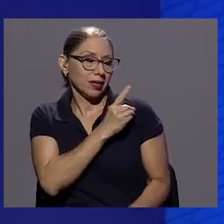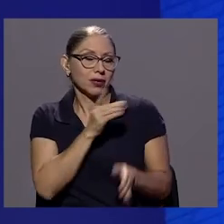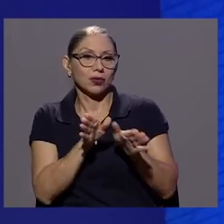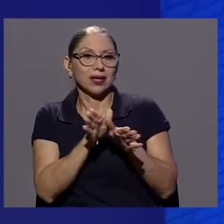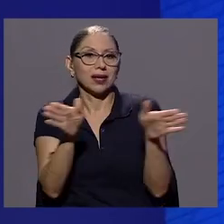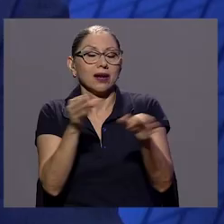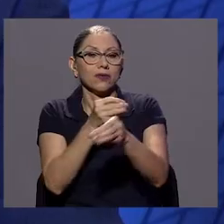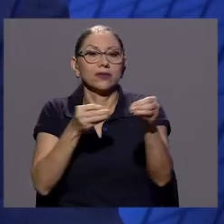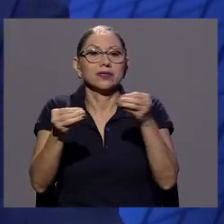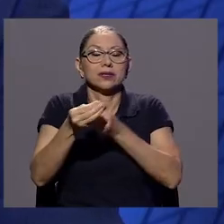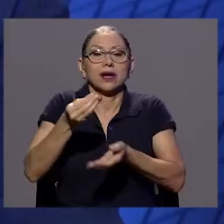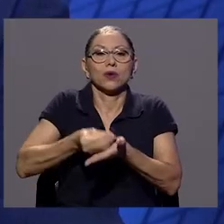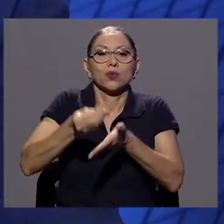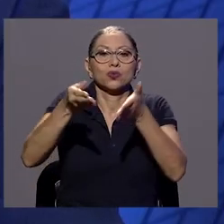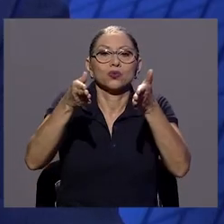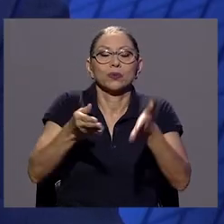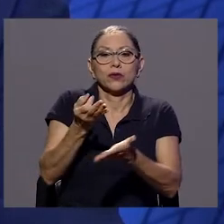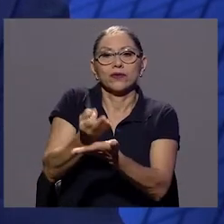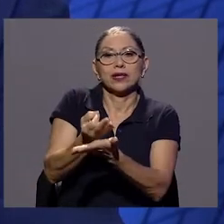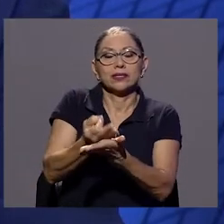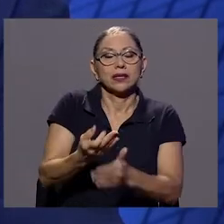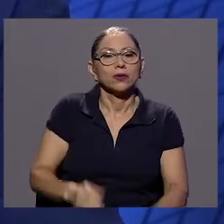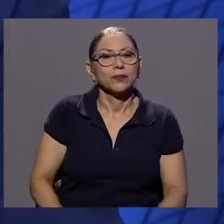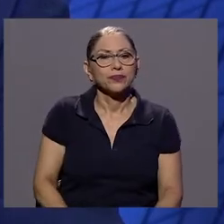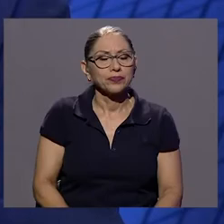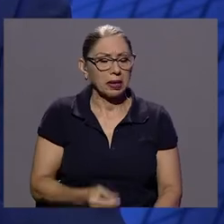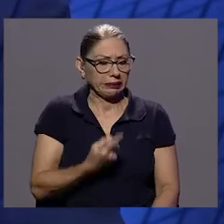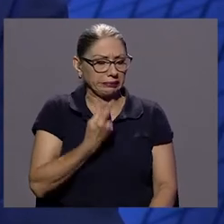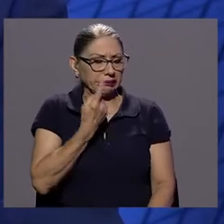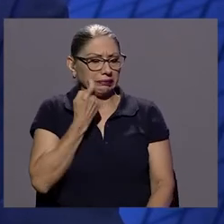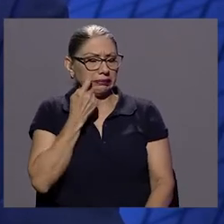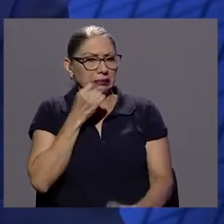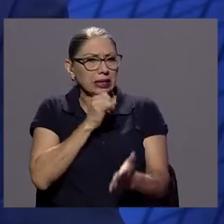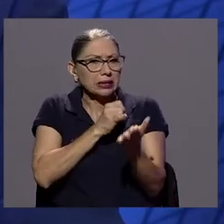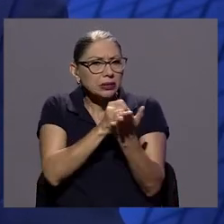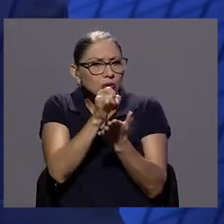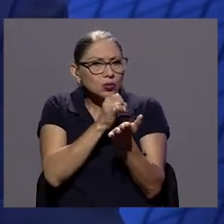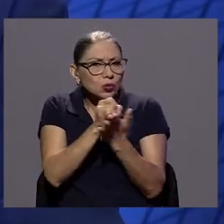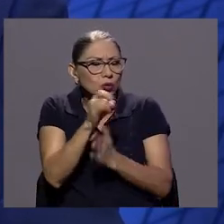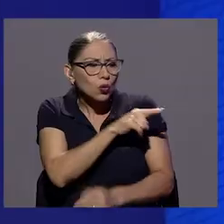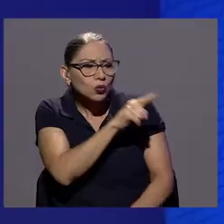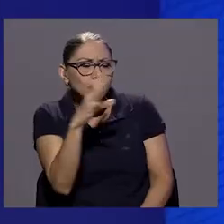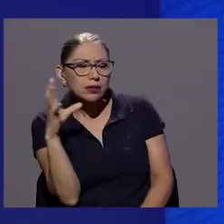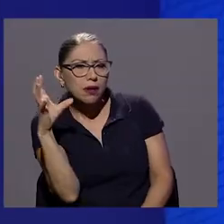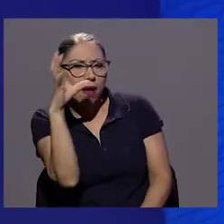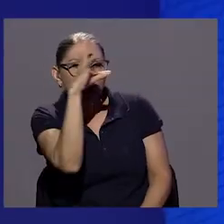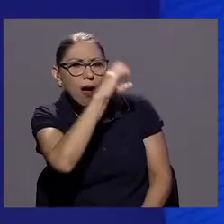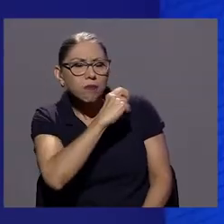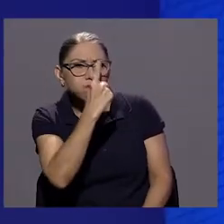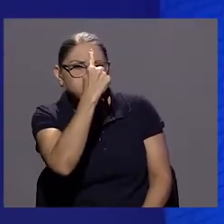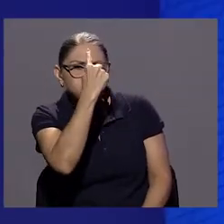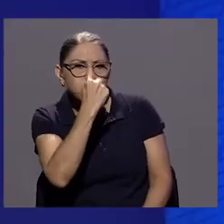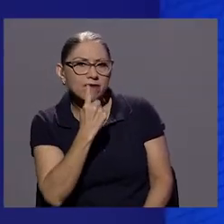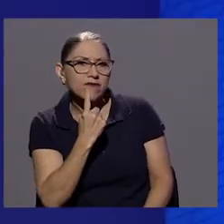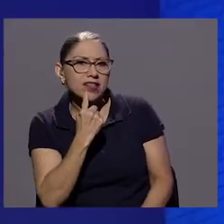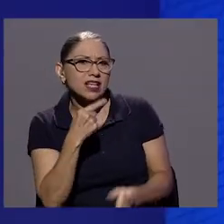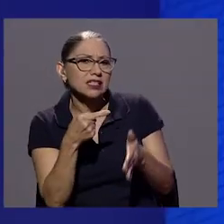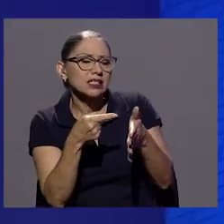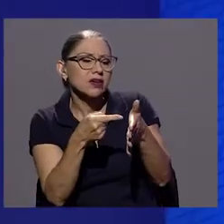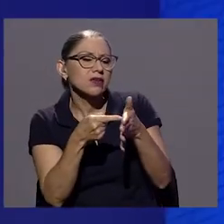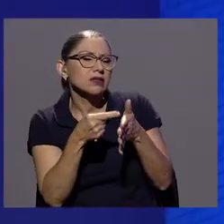Consumidor Financiero. Don Danilo, en el estudio más reciente, ustedes identifican perfiles de